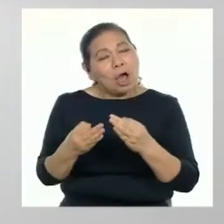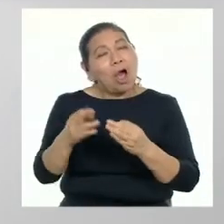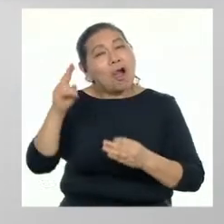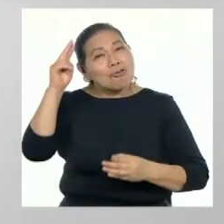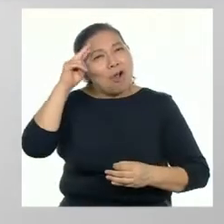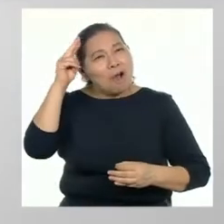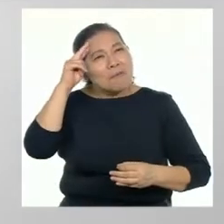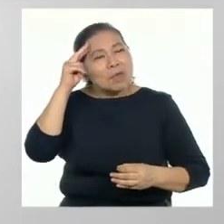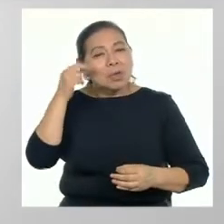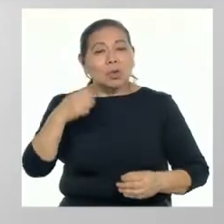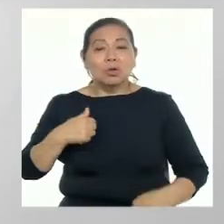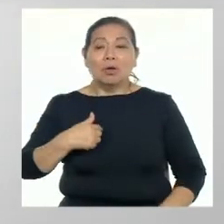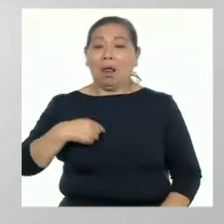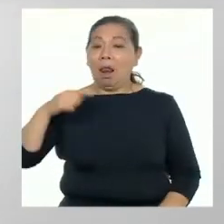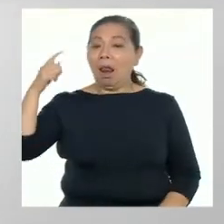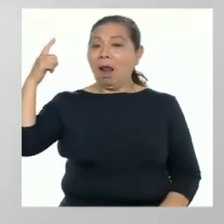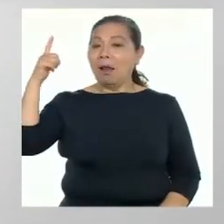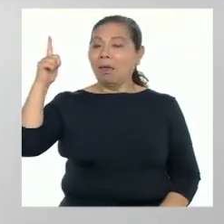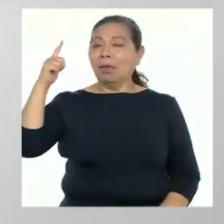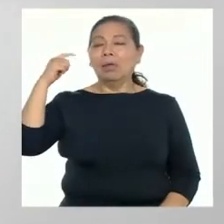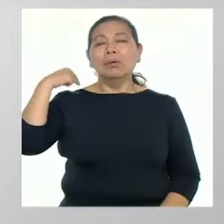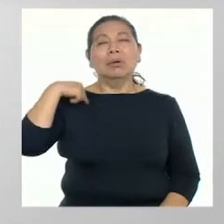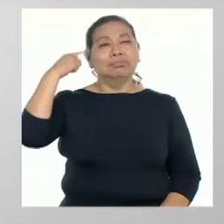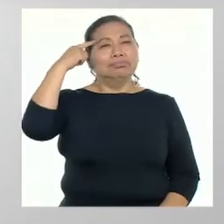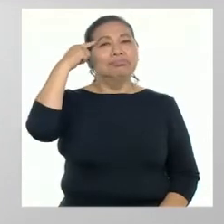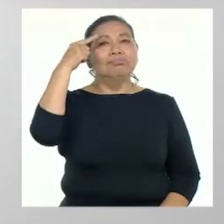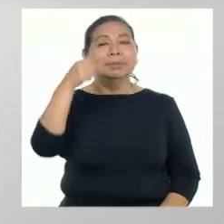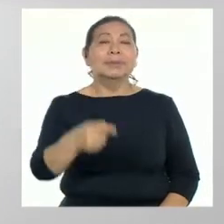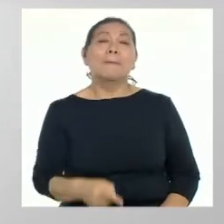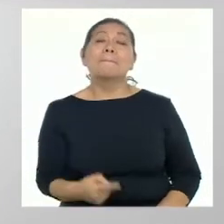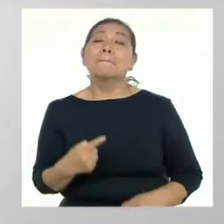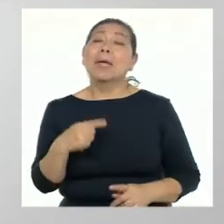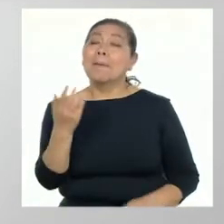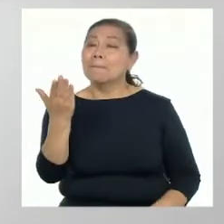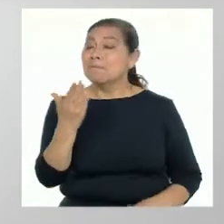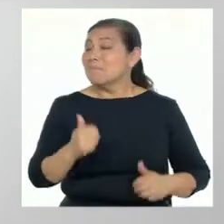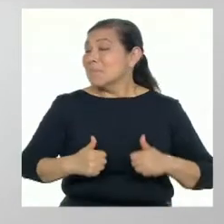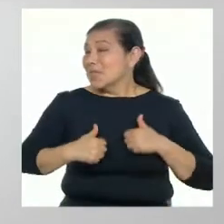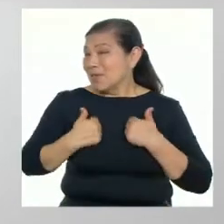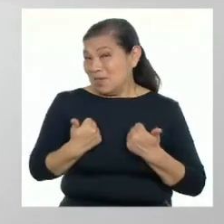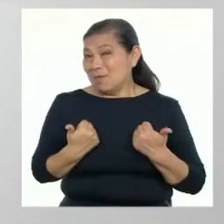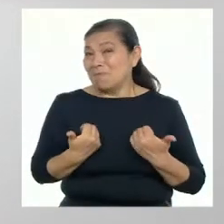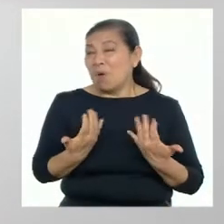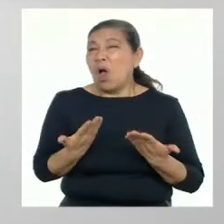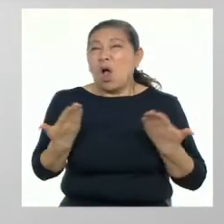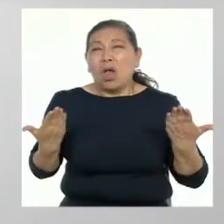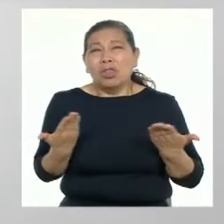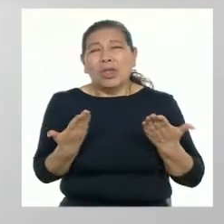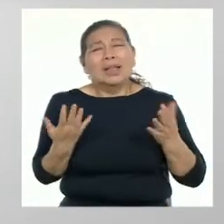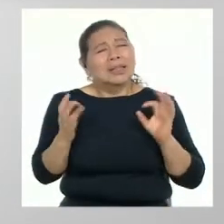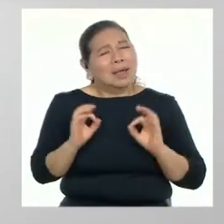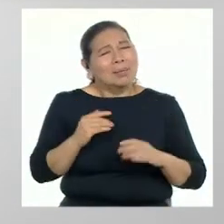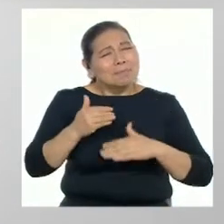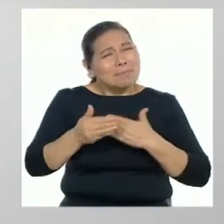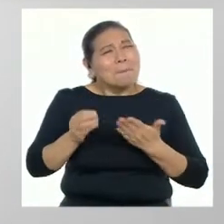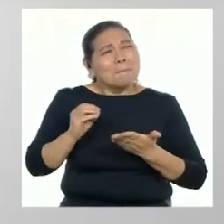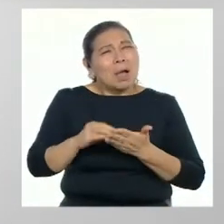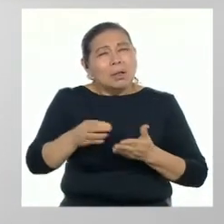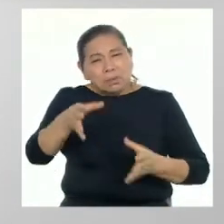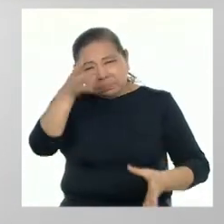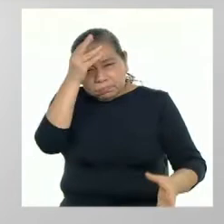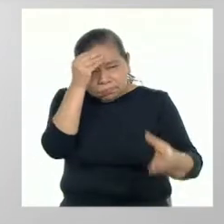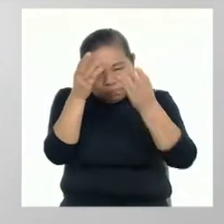confianza y liderazgo para seguir nuestros propósitos. Vivimos en una sociedad donde se exige cada vez más